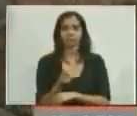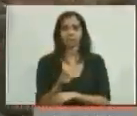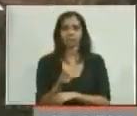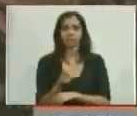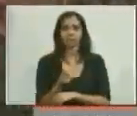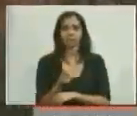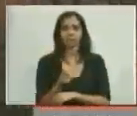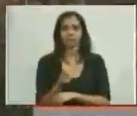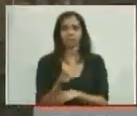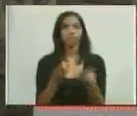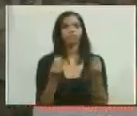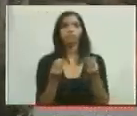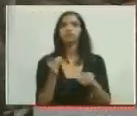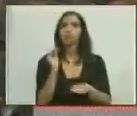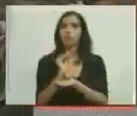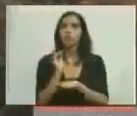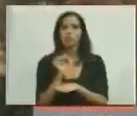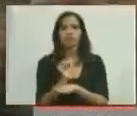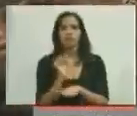Tengan muchísimo cuidado.